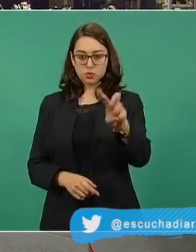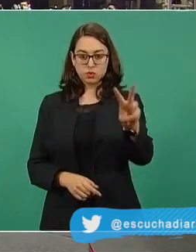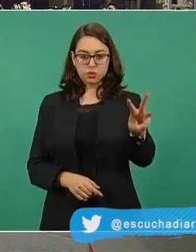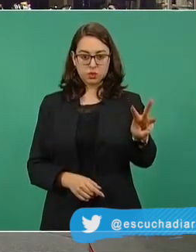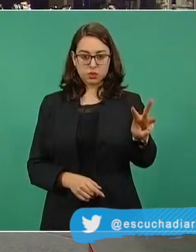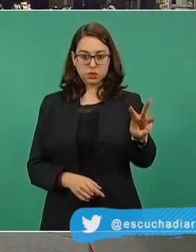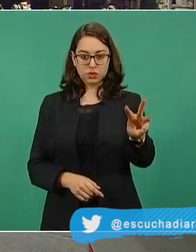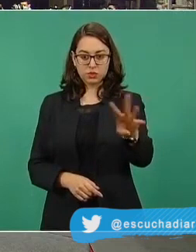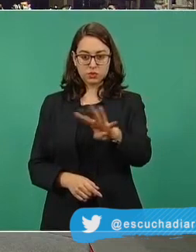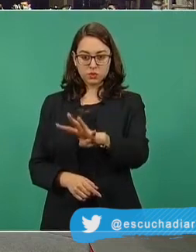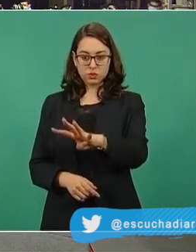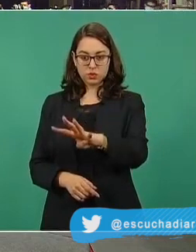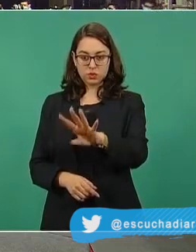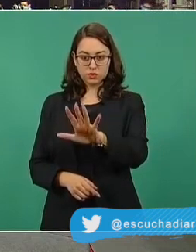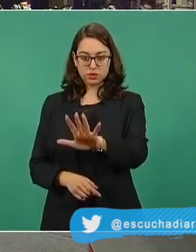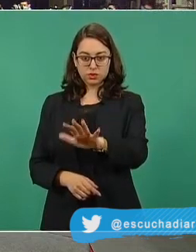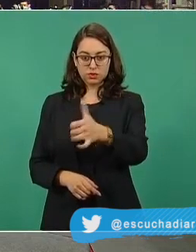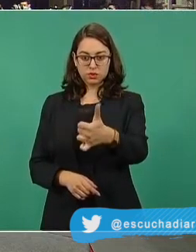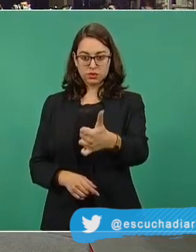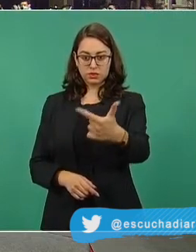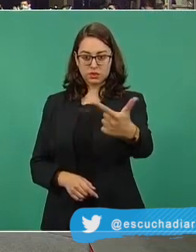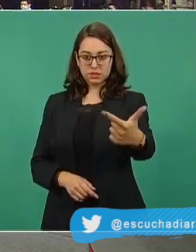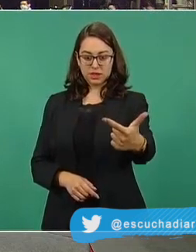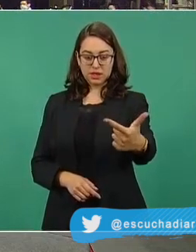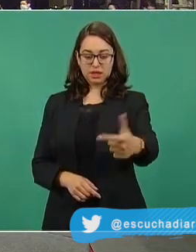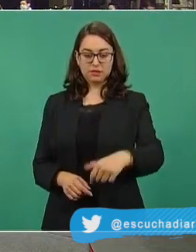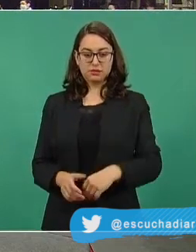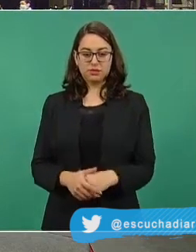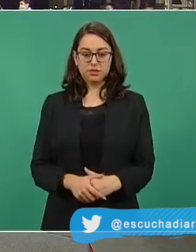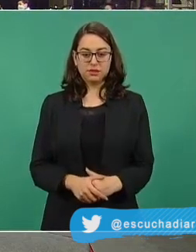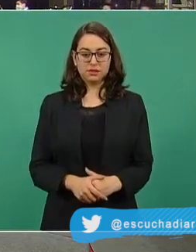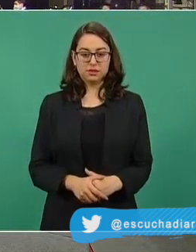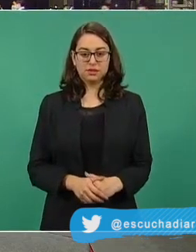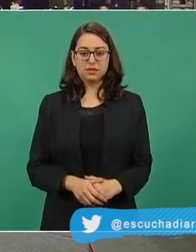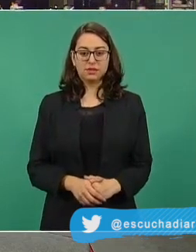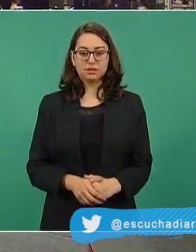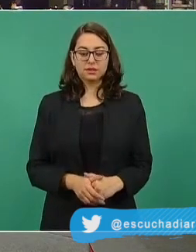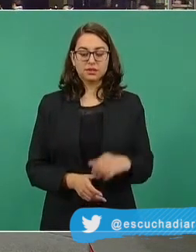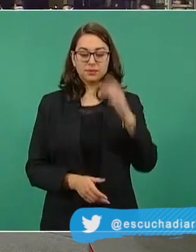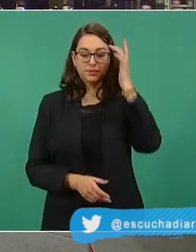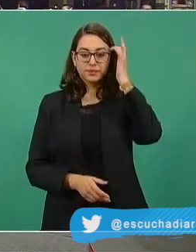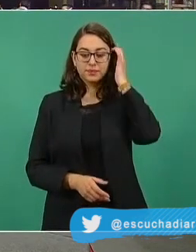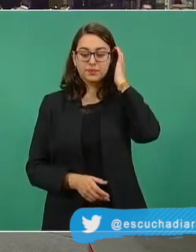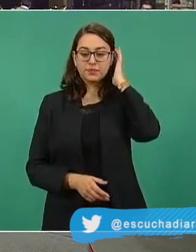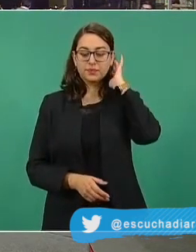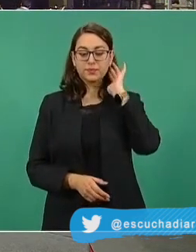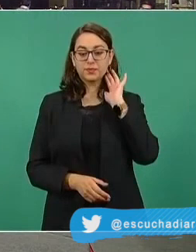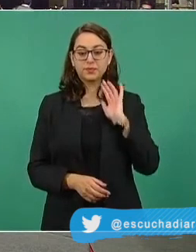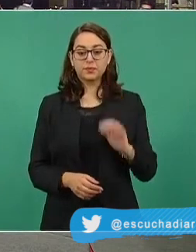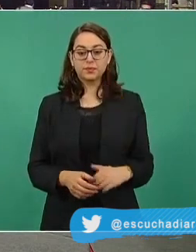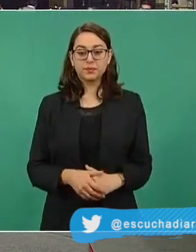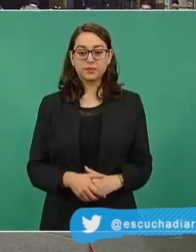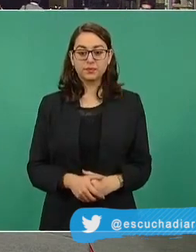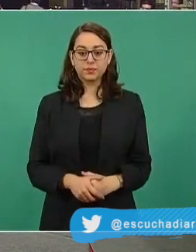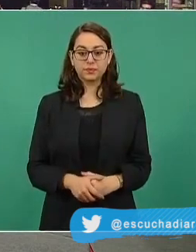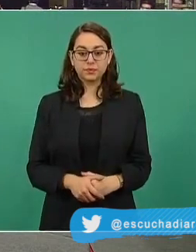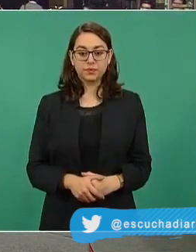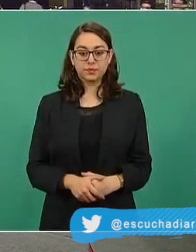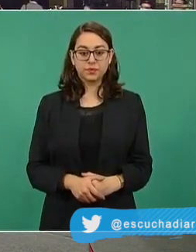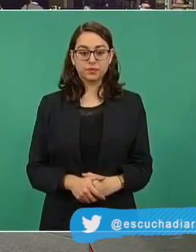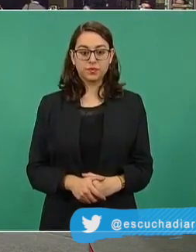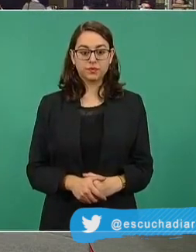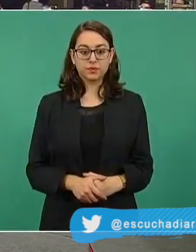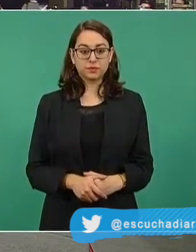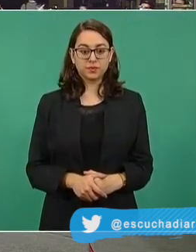no exista la evasión fiscal ni los privilegios para que toda la sociedad contribuya de manera equitativa. Y a pesar del duro golpe que